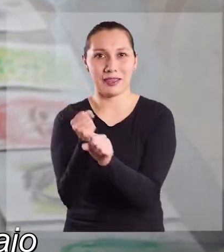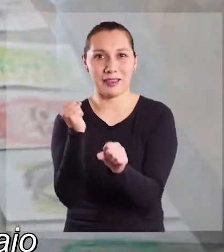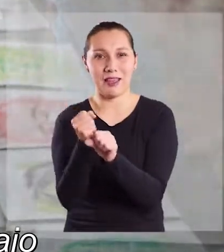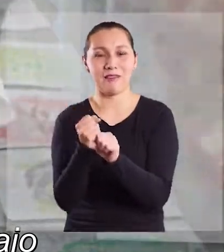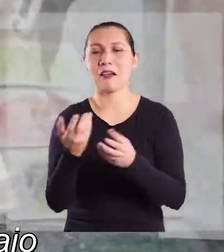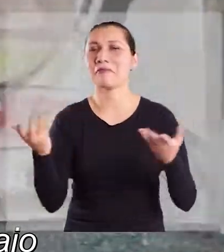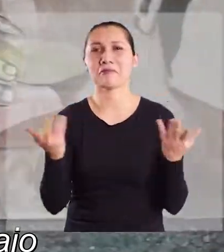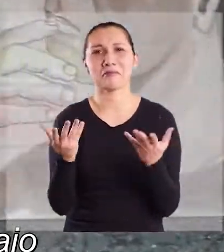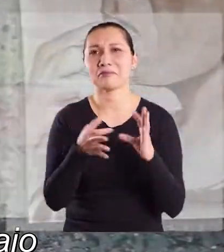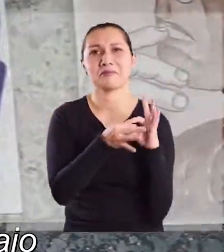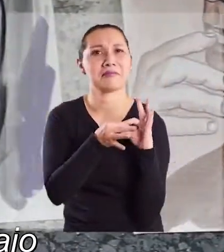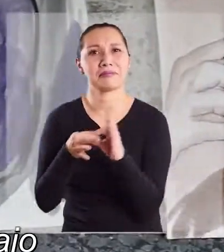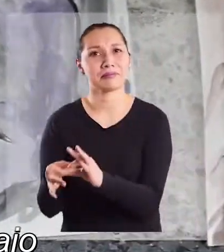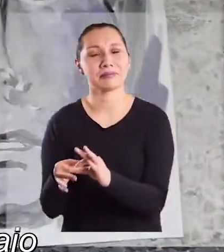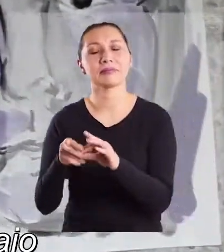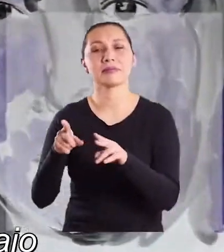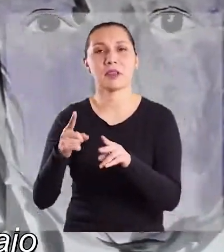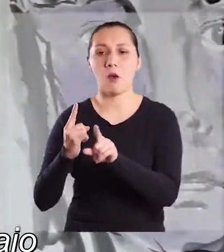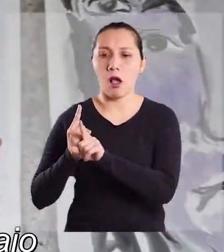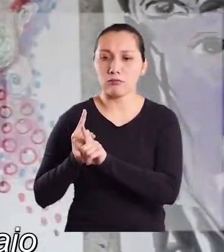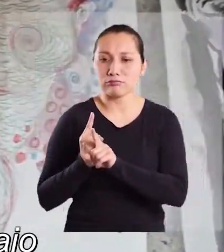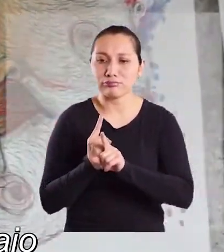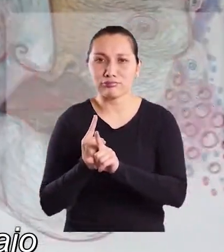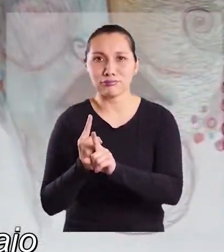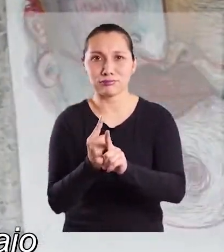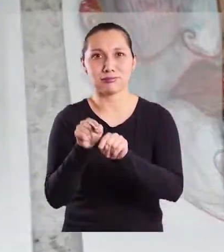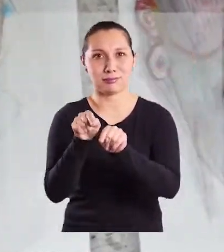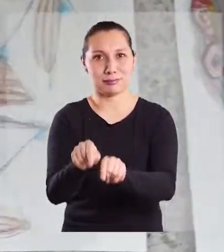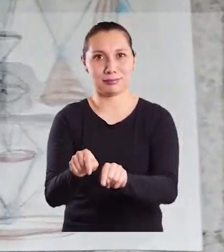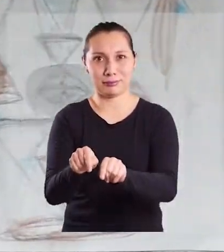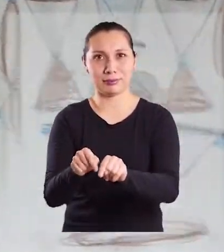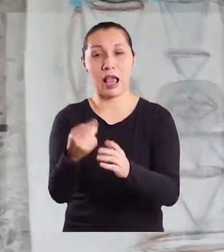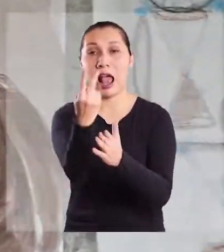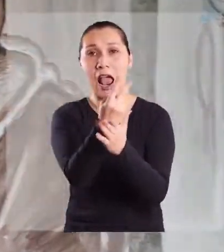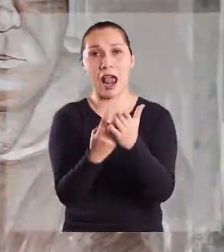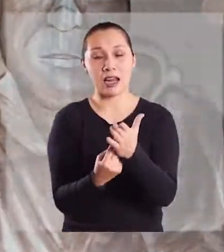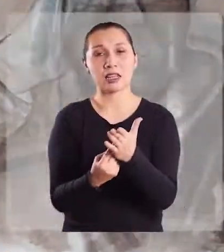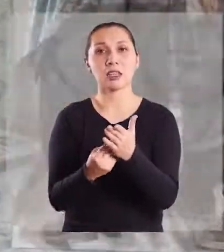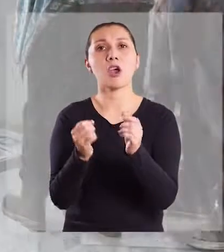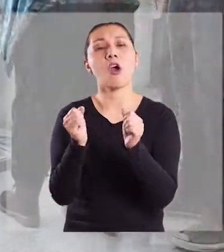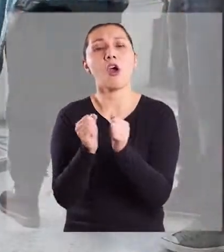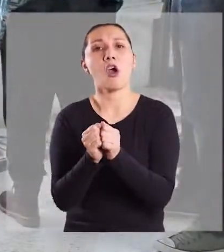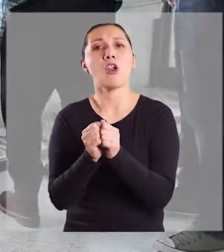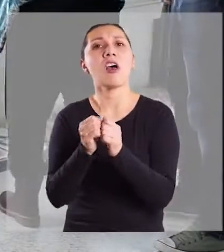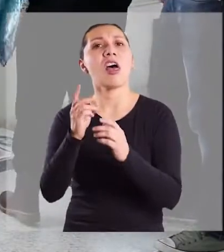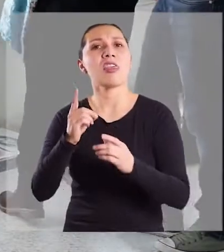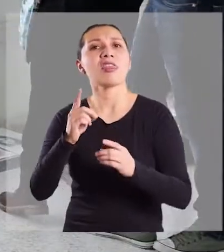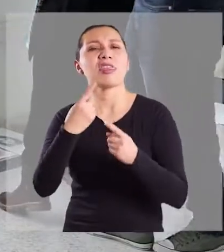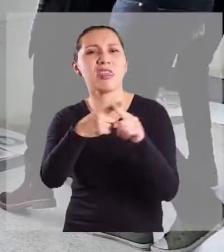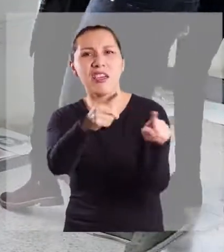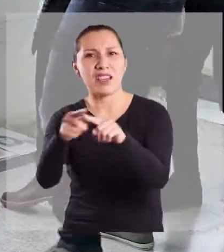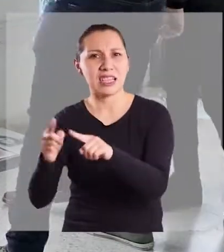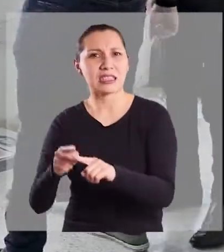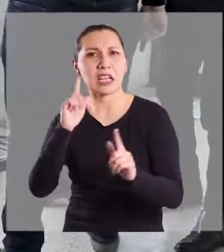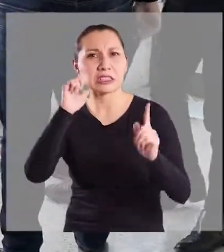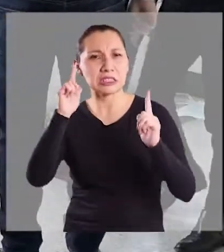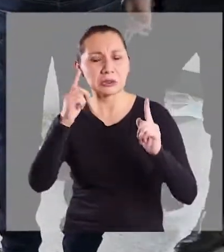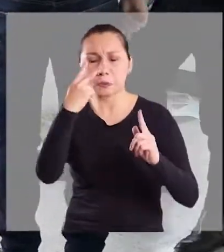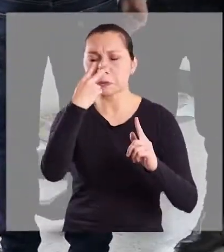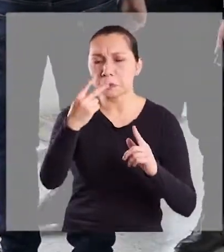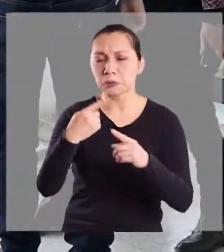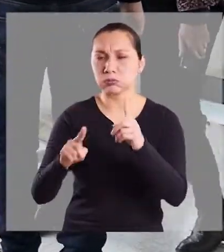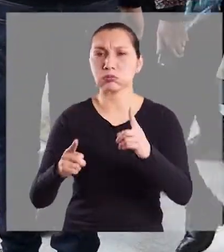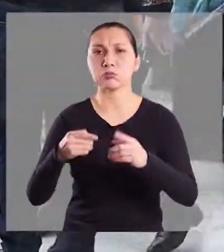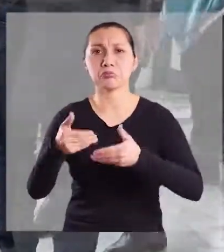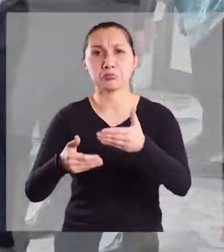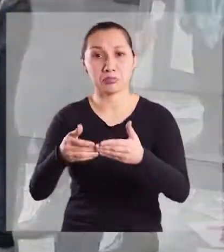de trabajo que tiene que ver con la guía de artistas con diversidad funcional sensorial. Mi objetivo acá